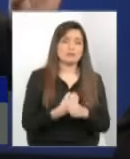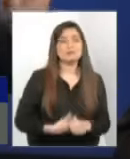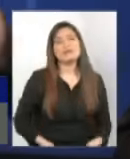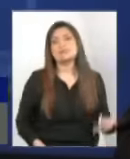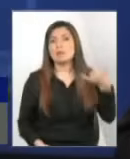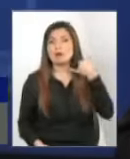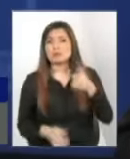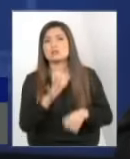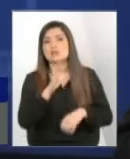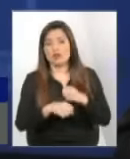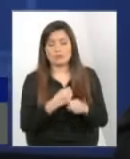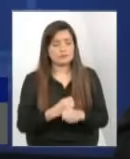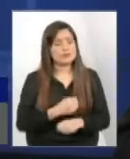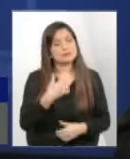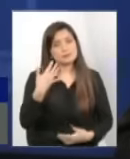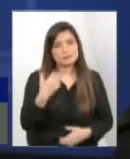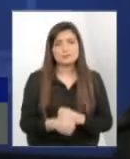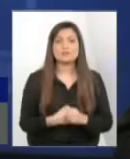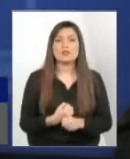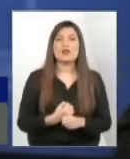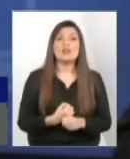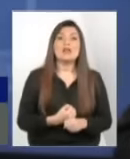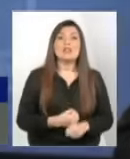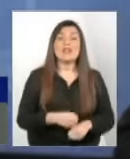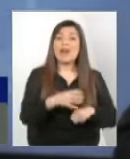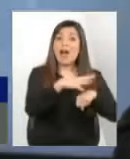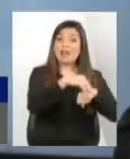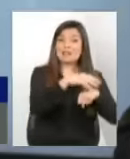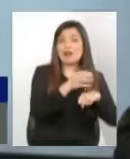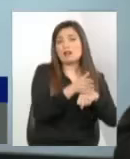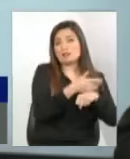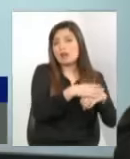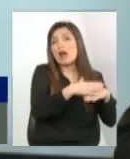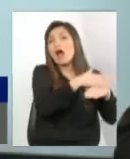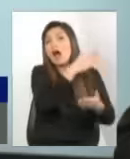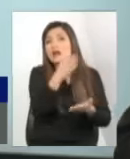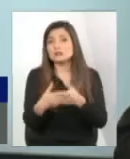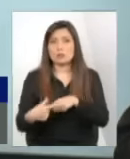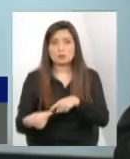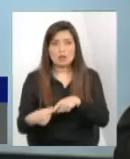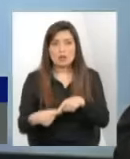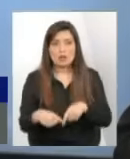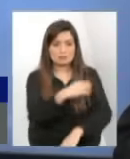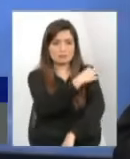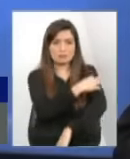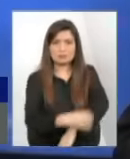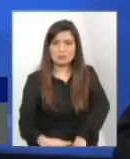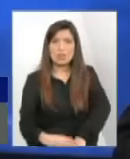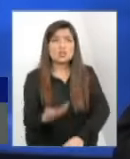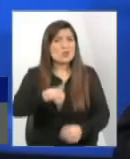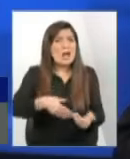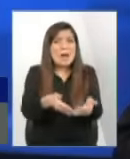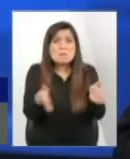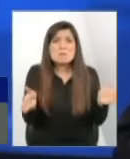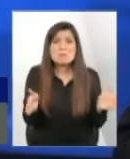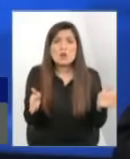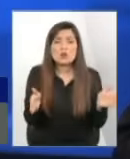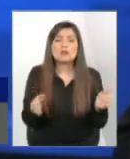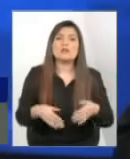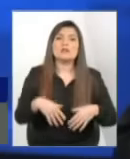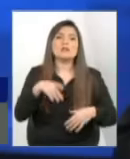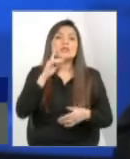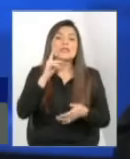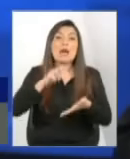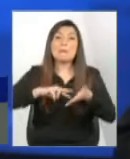de Arica a Punta Arena y además nosotros fuimos súper amplios si venía con problemas por pasta base